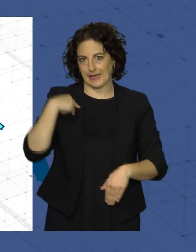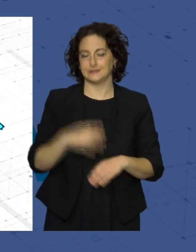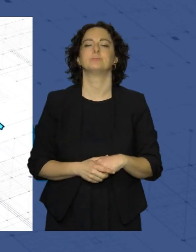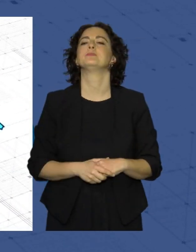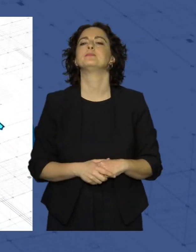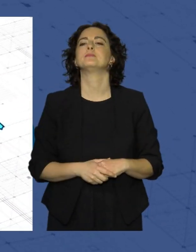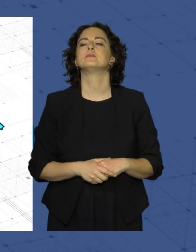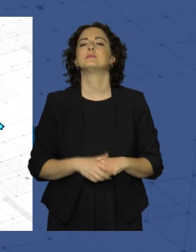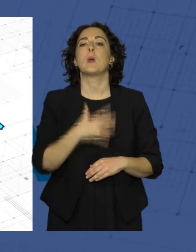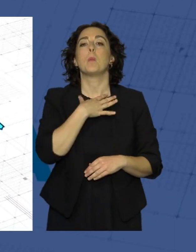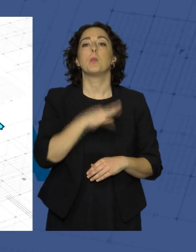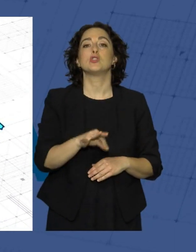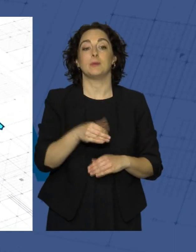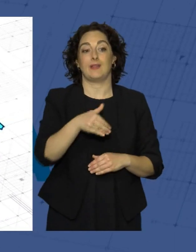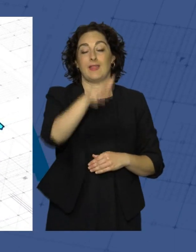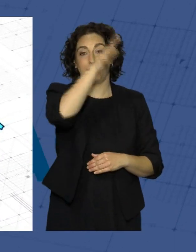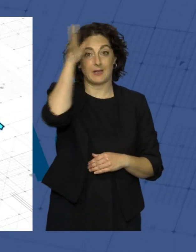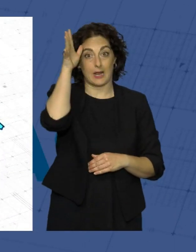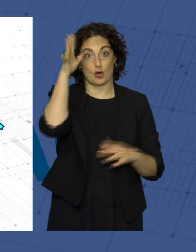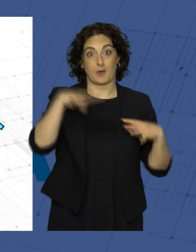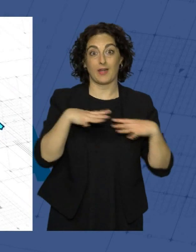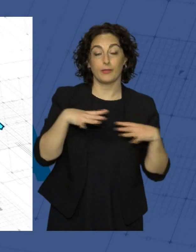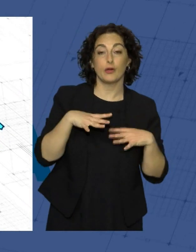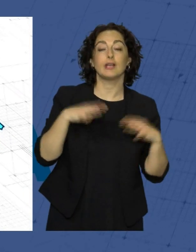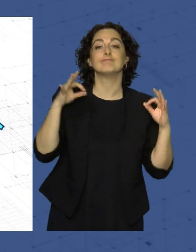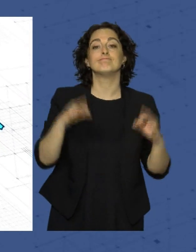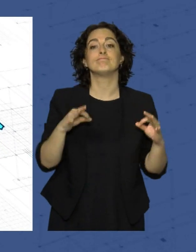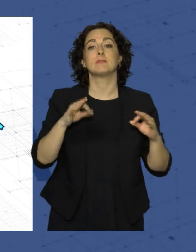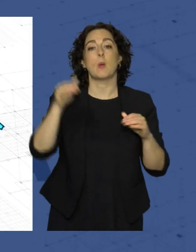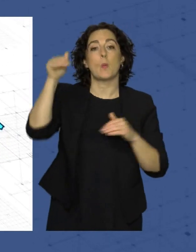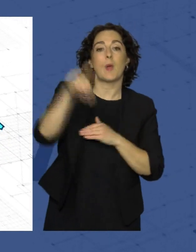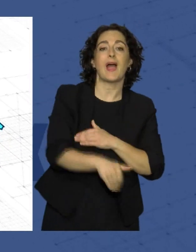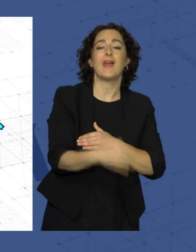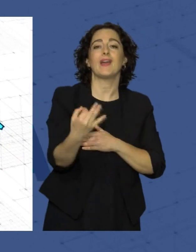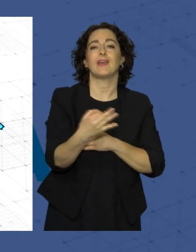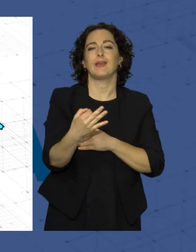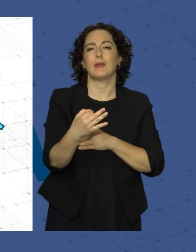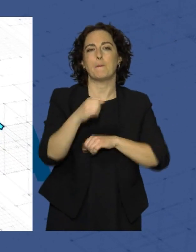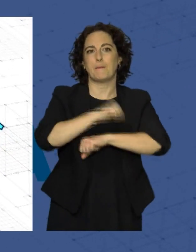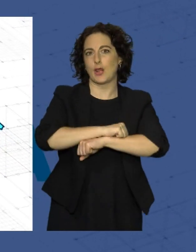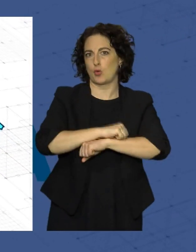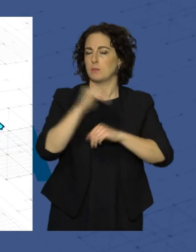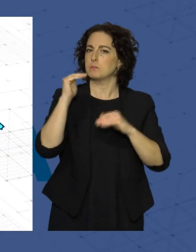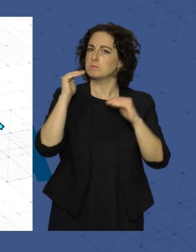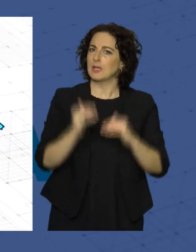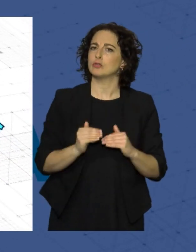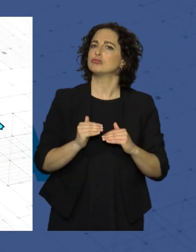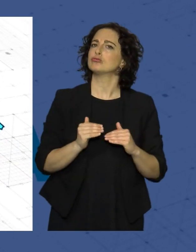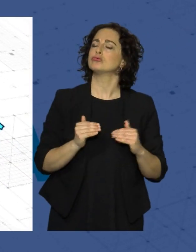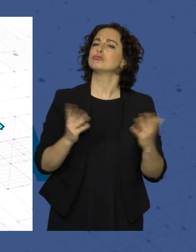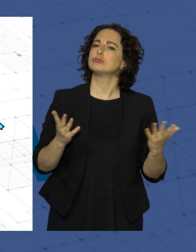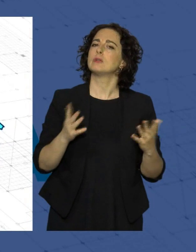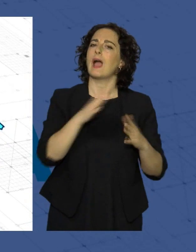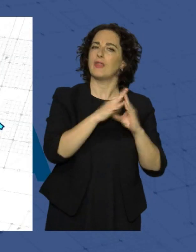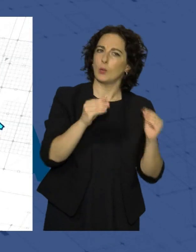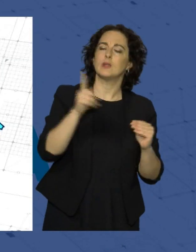La proximidad del verano y las vacaciones han provocado una bajada generalizada del paro en España, Andalucía y también en